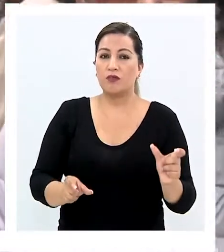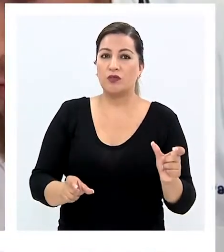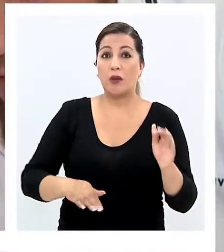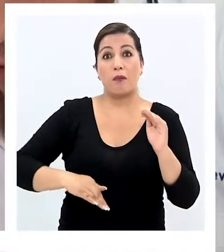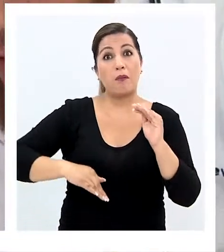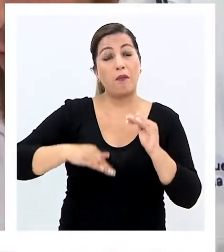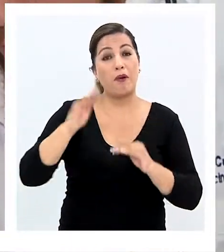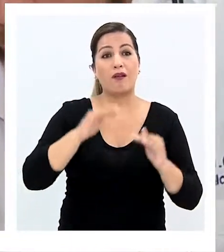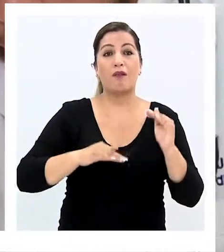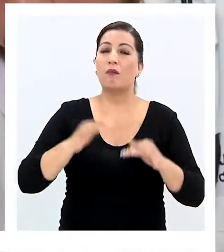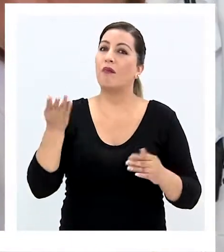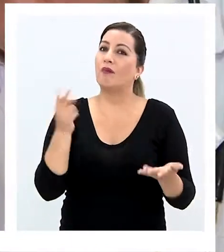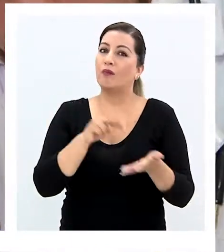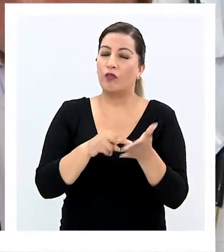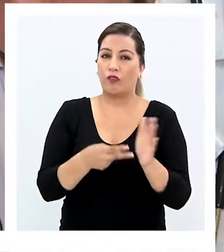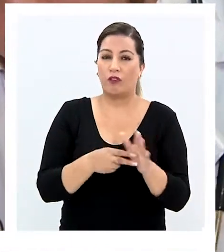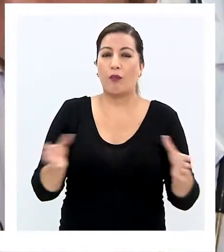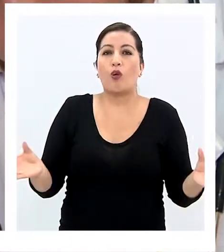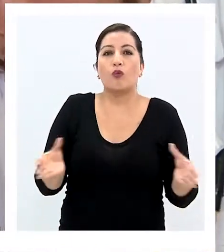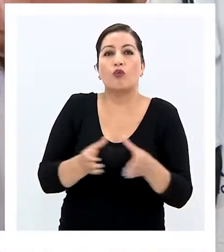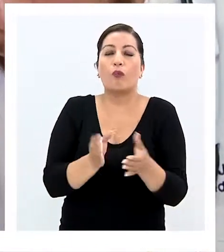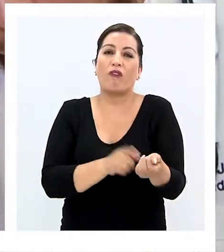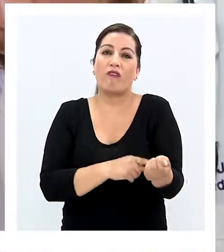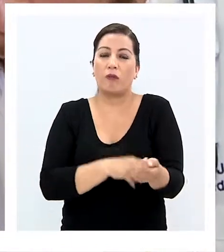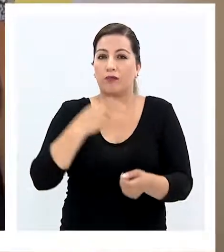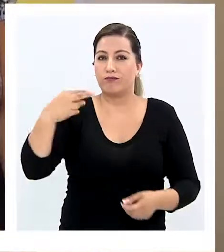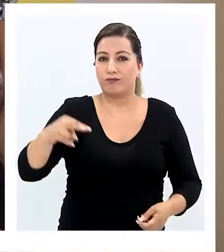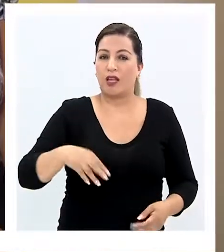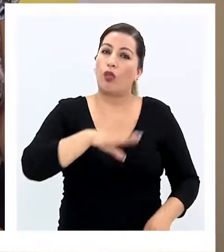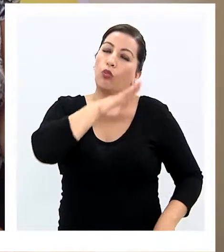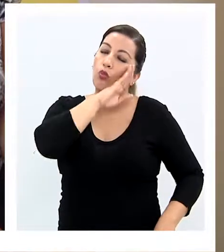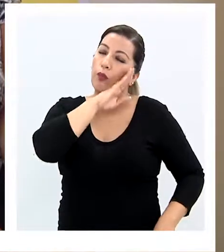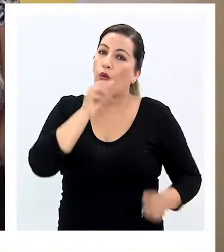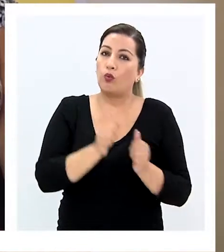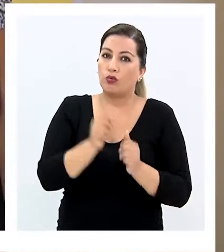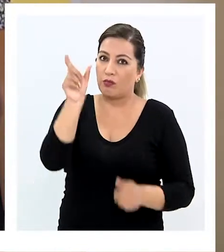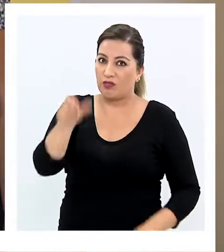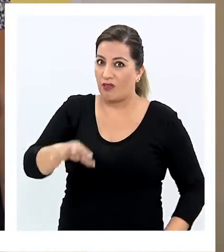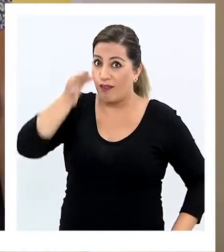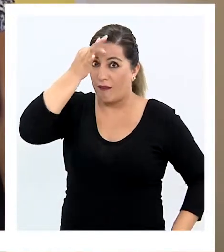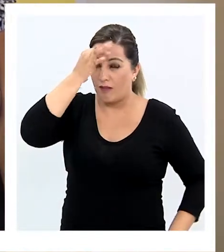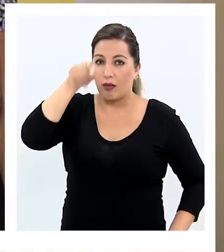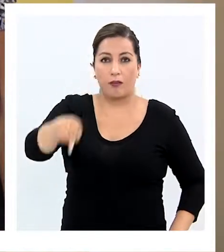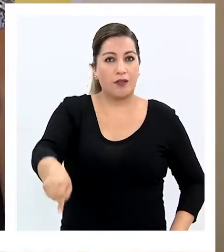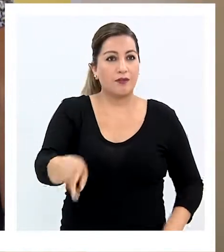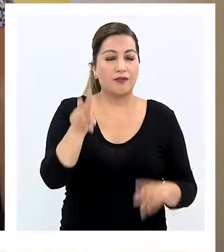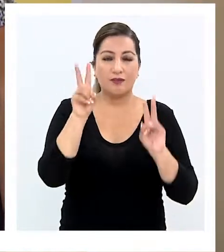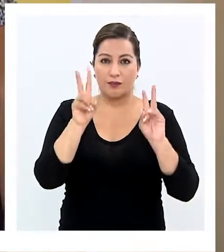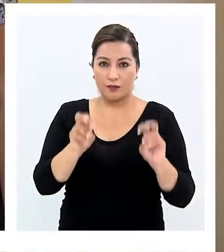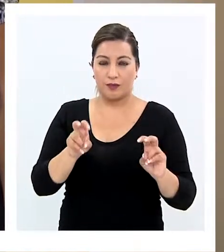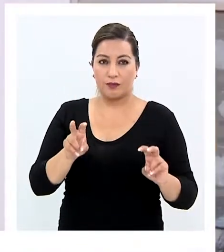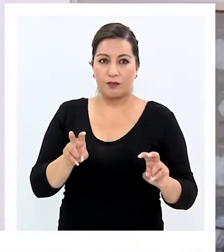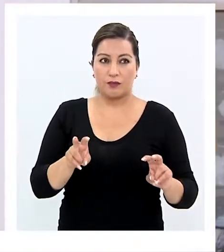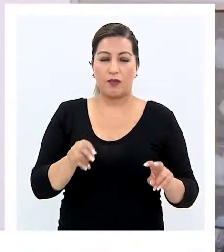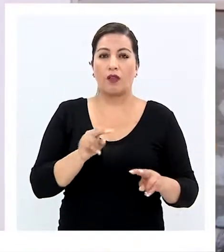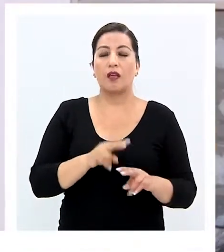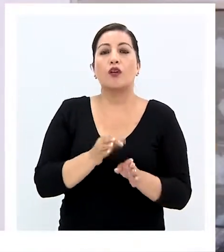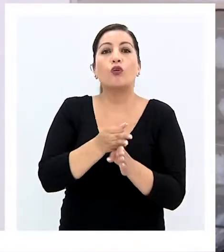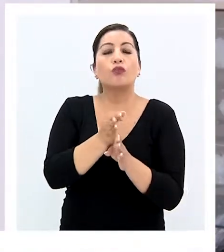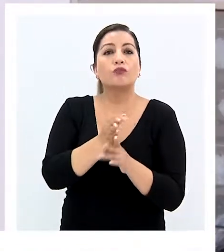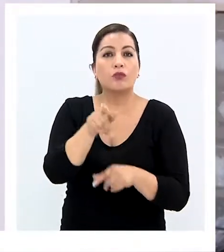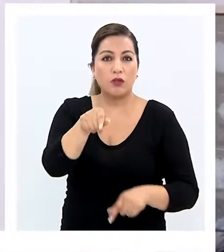que están más expuestas son las personas que son el grupo familiar, los que pernoctan con el paciente. Y en ese sentido, hacer la